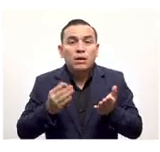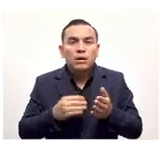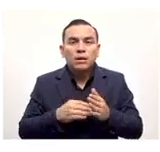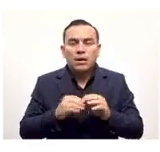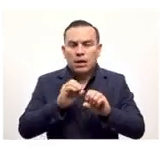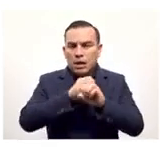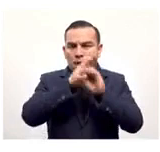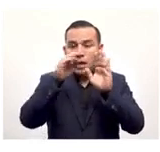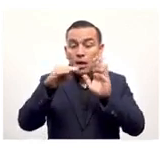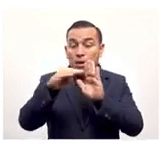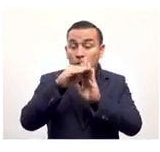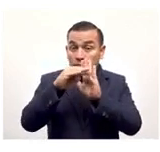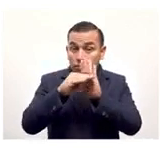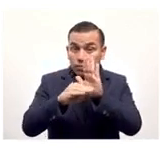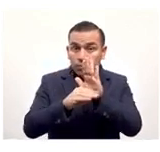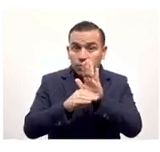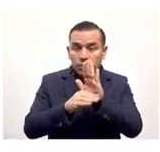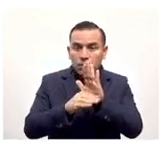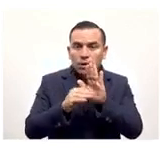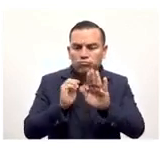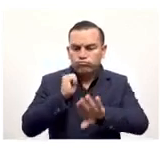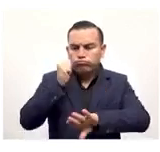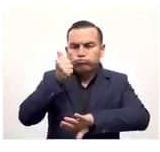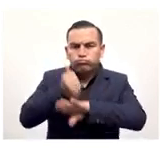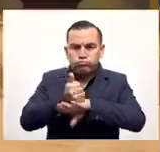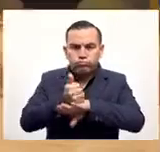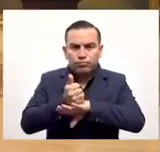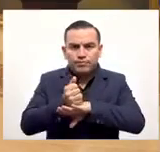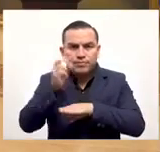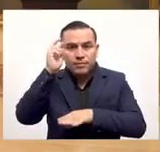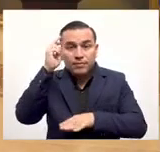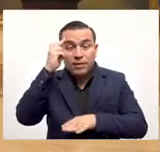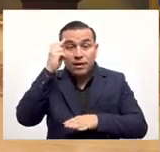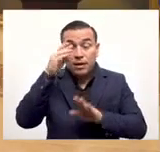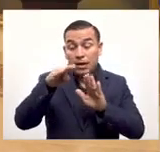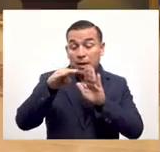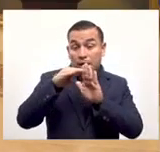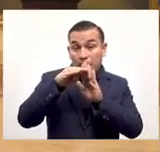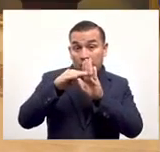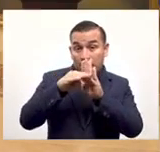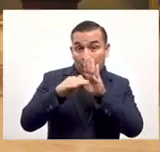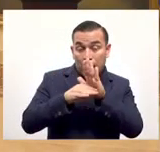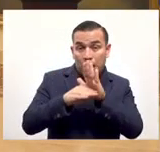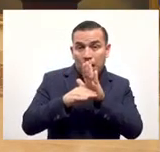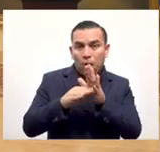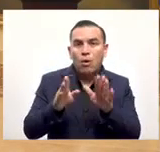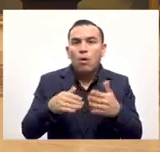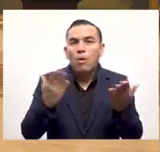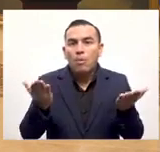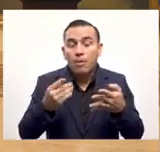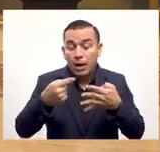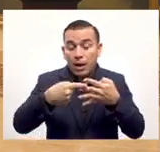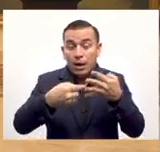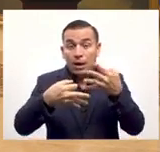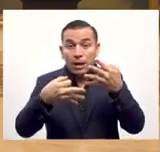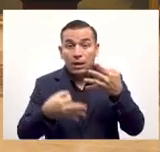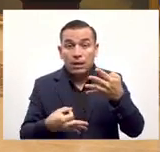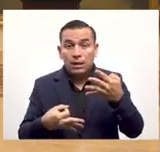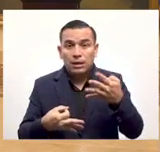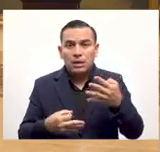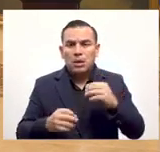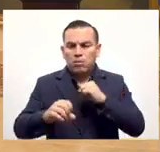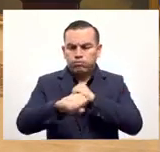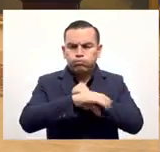especificadas en el reglamento que al efecto se emita. Esto quiere decir que las reglas de la ley